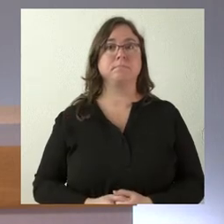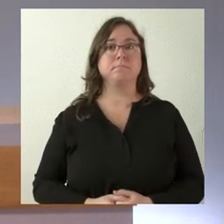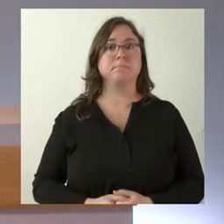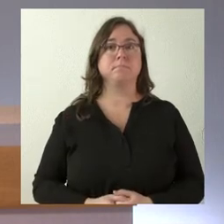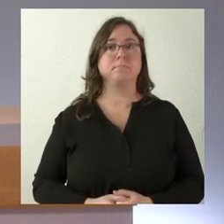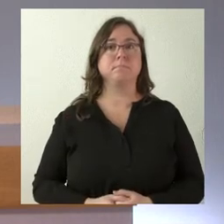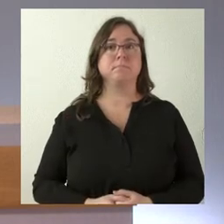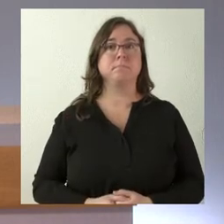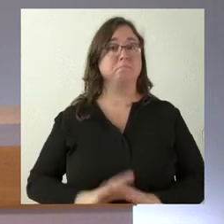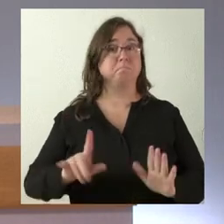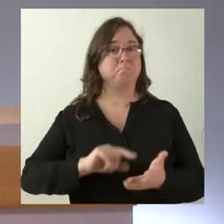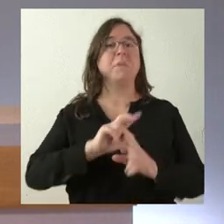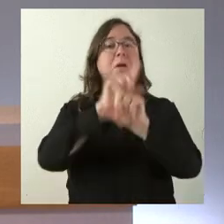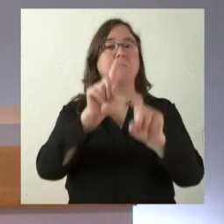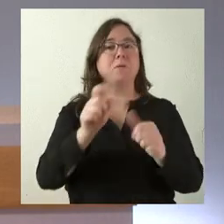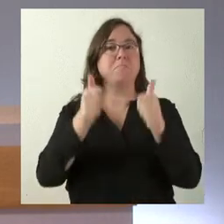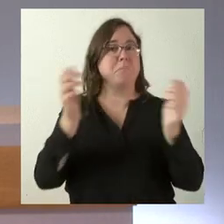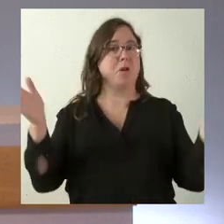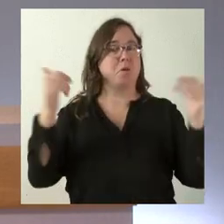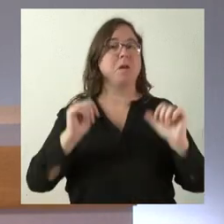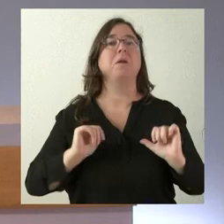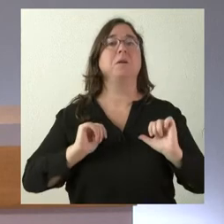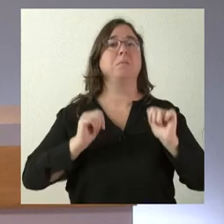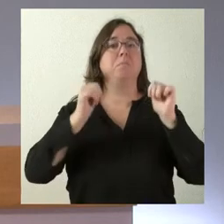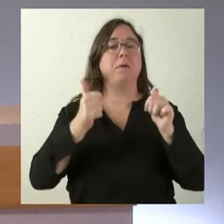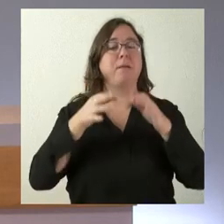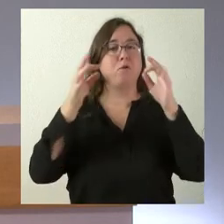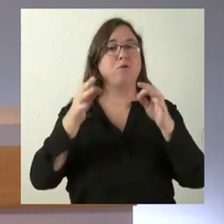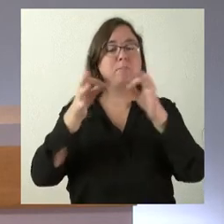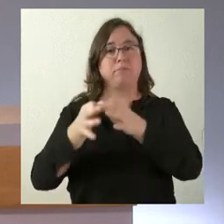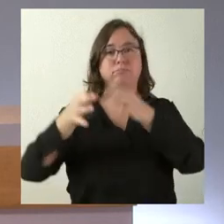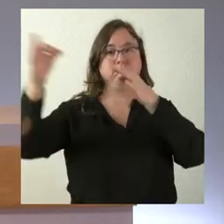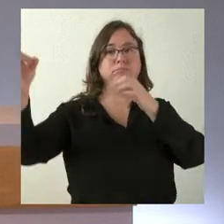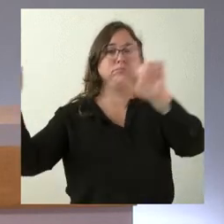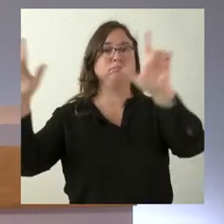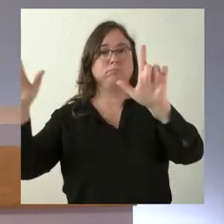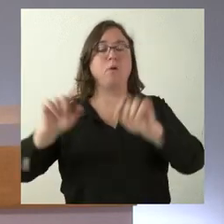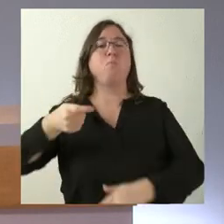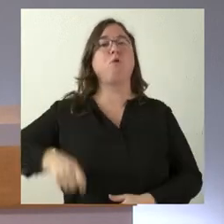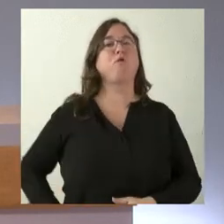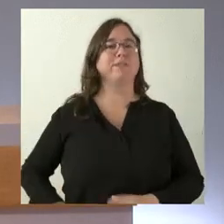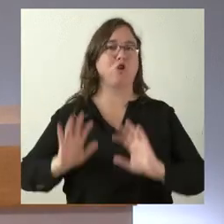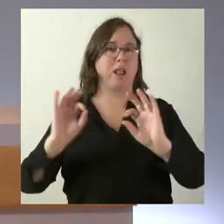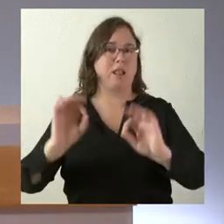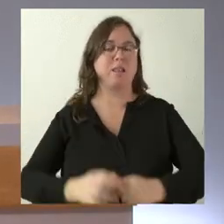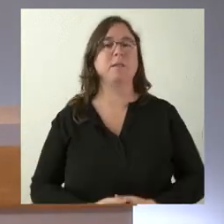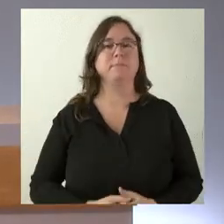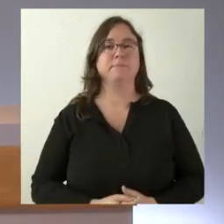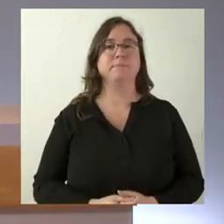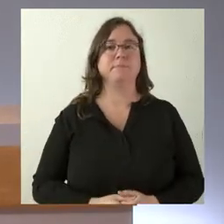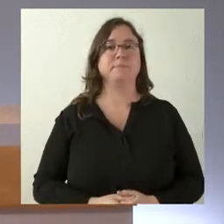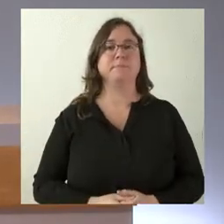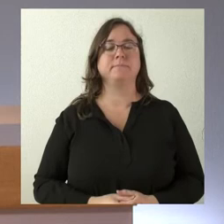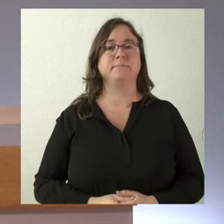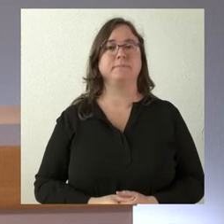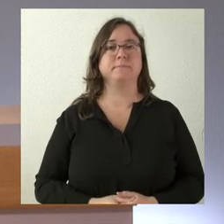Si no tenemos más preguntas en la sala, vamos a abrir, como siempre, un turno con los profesionales que nos siguen de forma